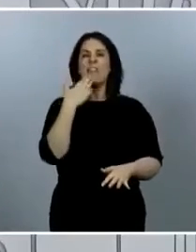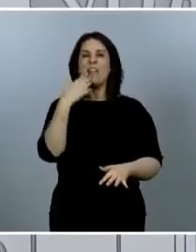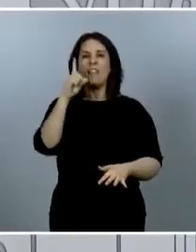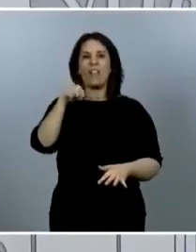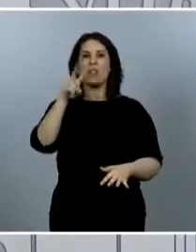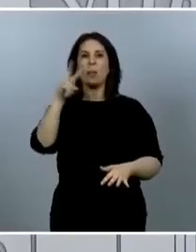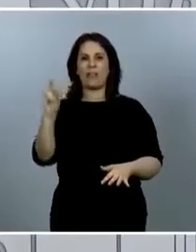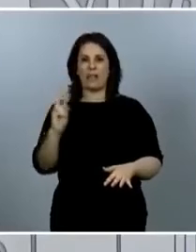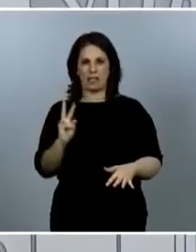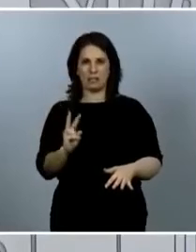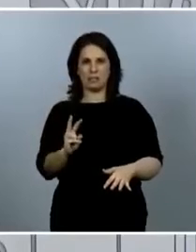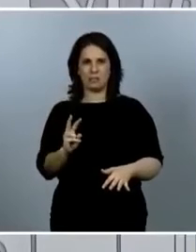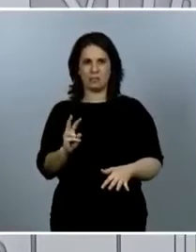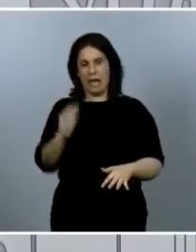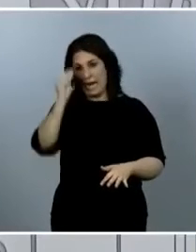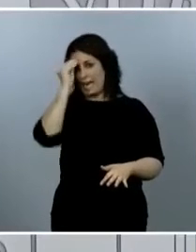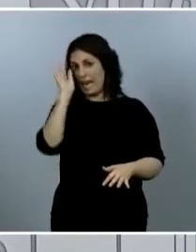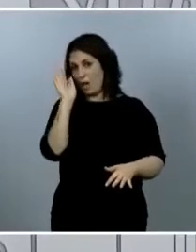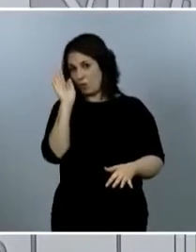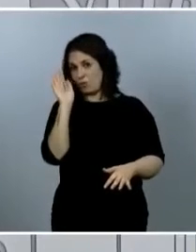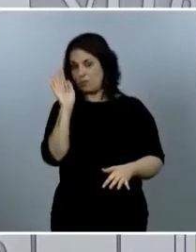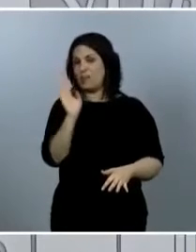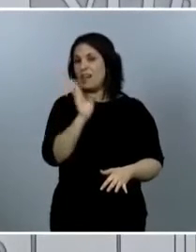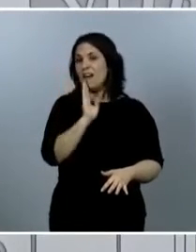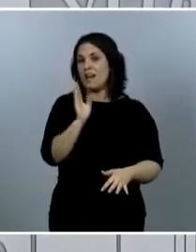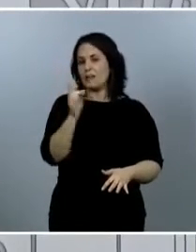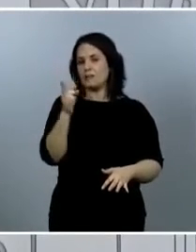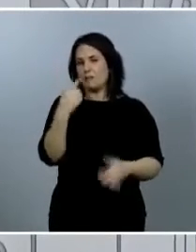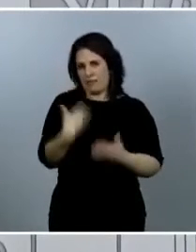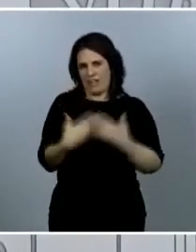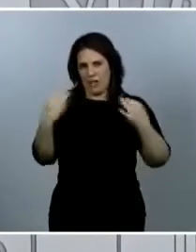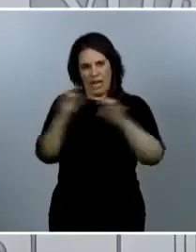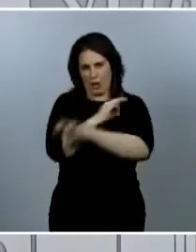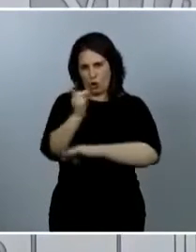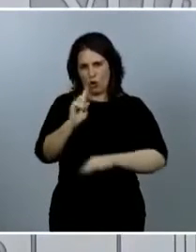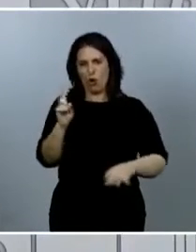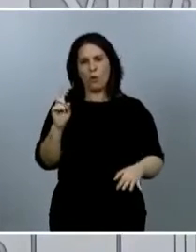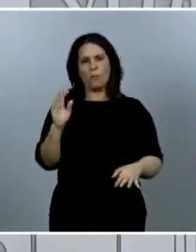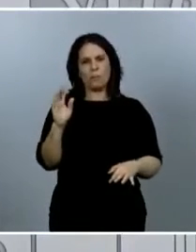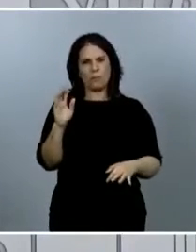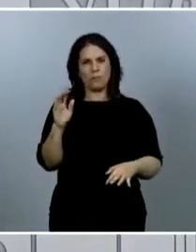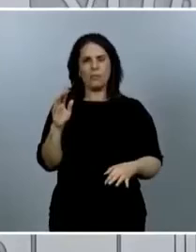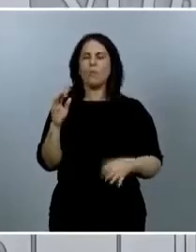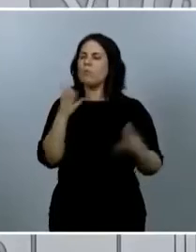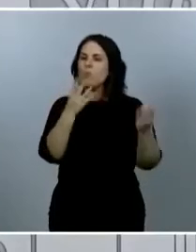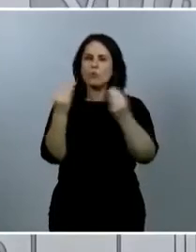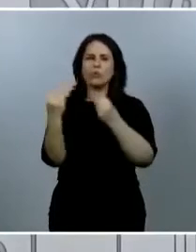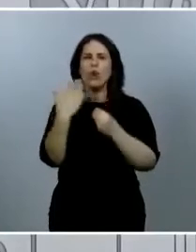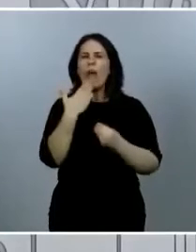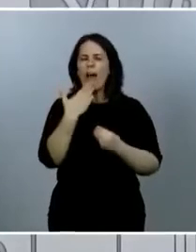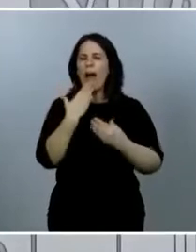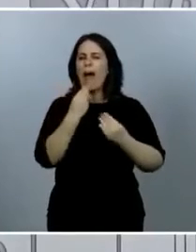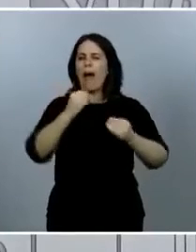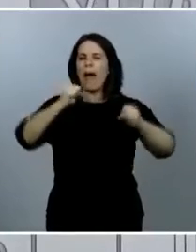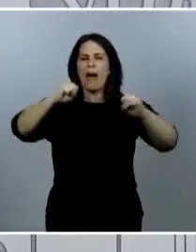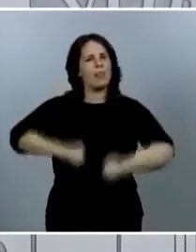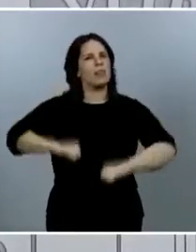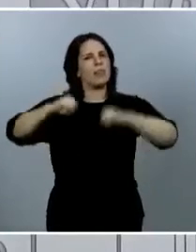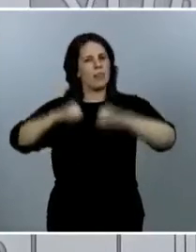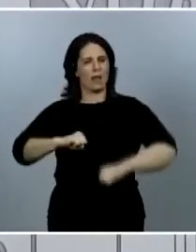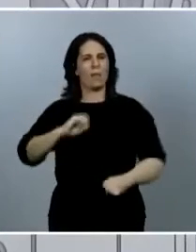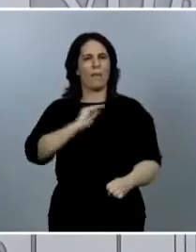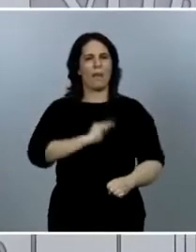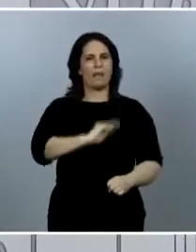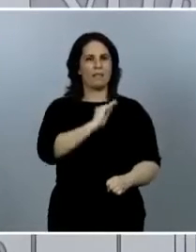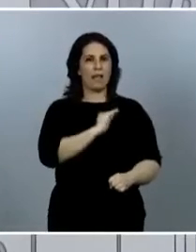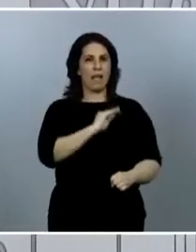en esas verificaciones que no fuera un error, pero teníamos muchos casos con edades muy avanzadas, mayores que ahora, que nos elevaba